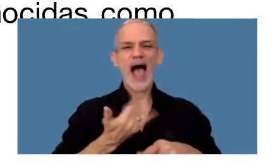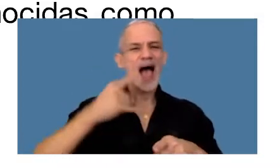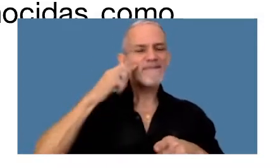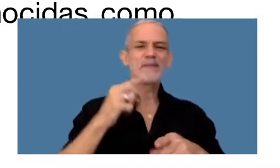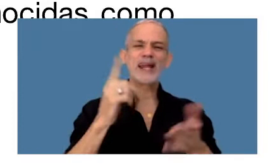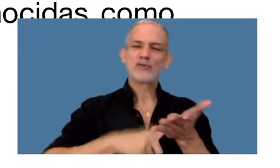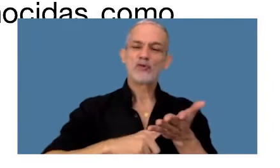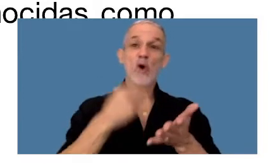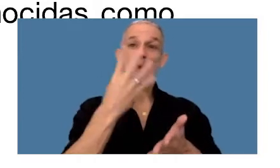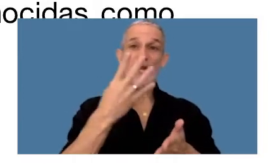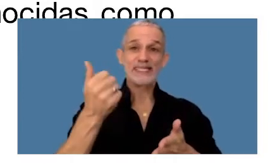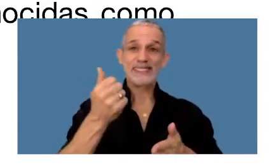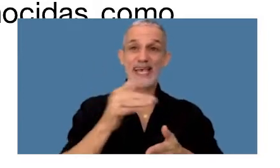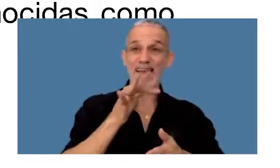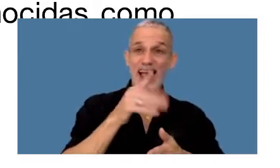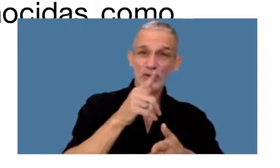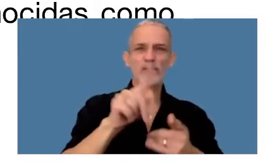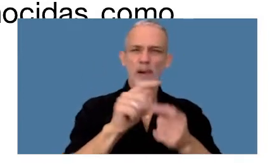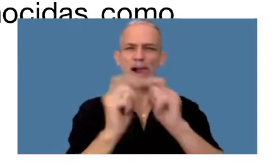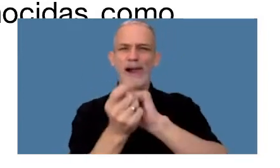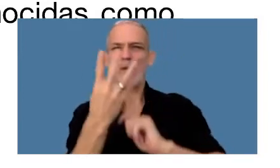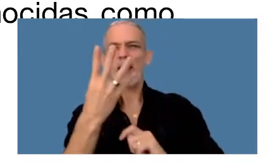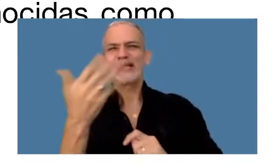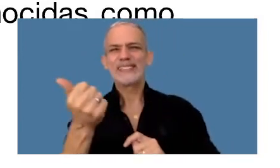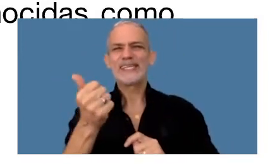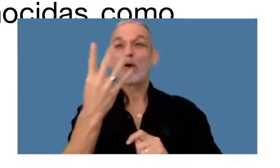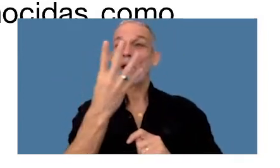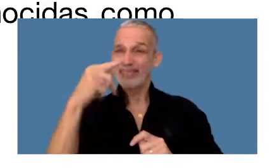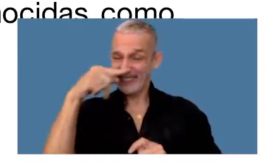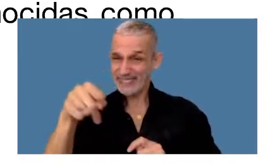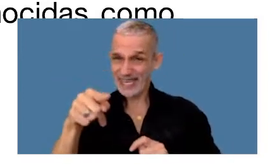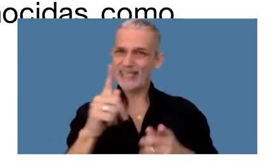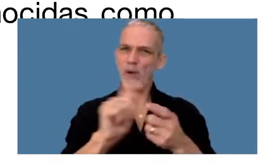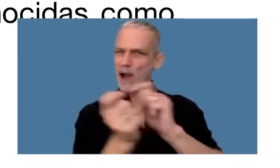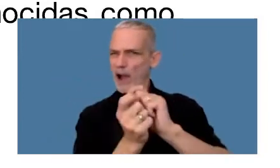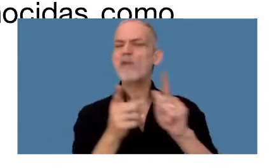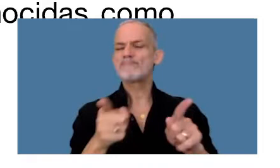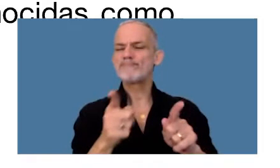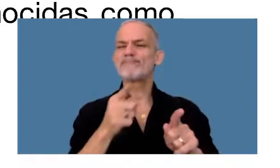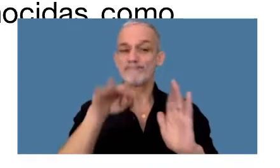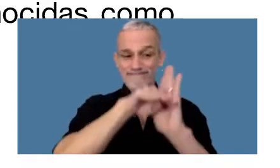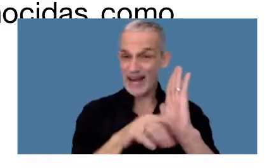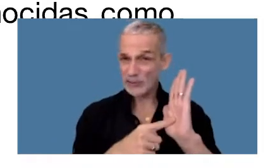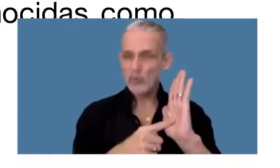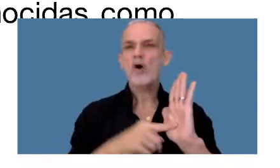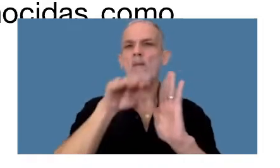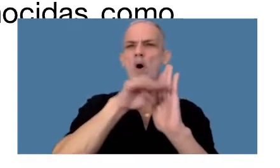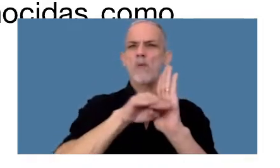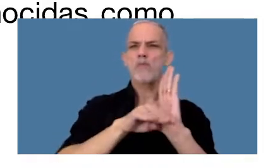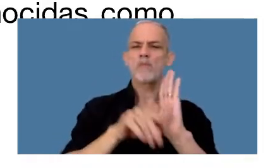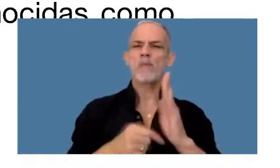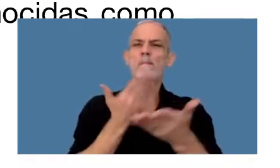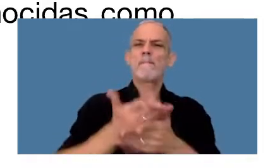4614 que luego fue modificada por la 4647 mediante la cual se estableció un régimen de